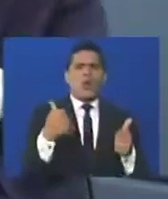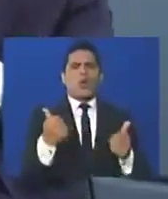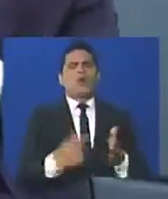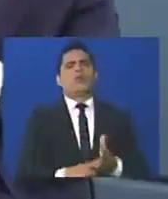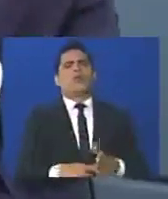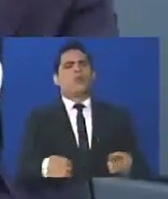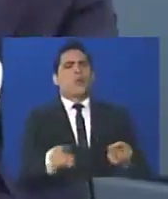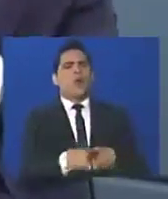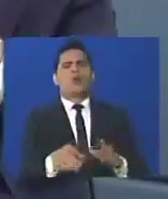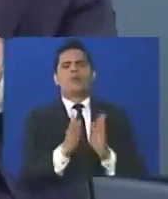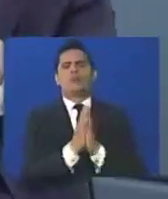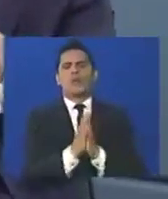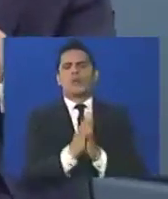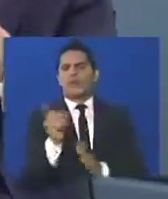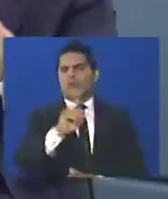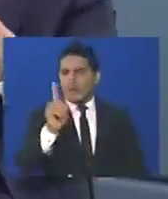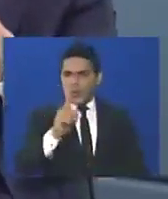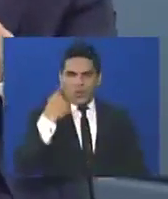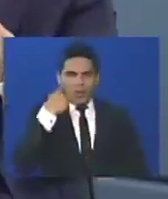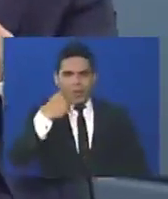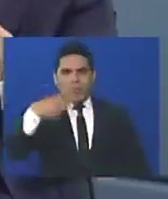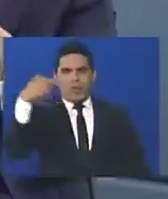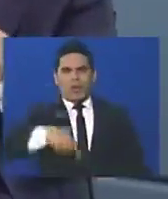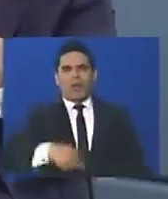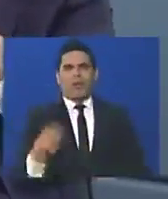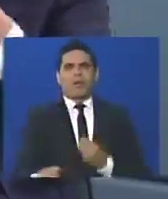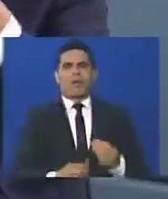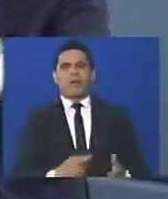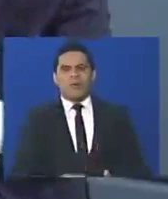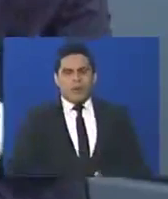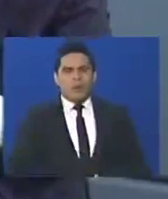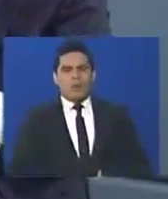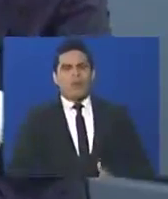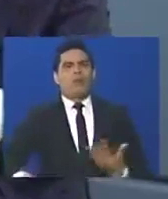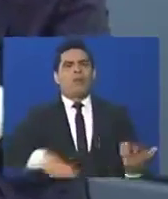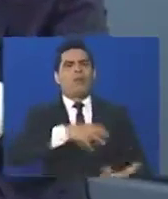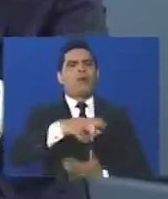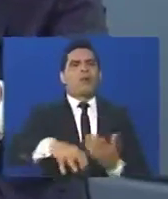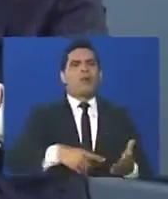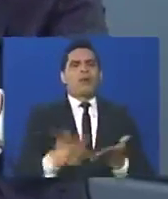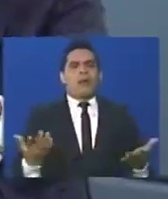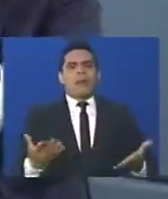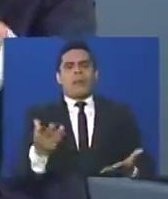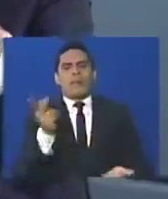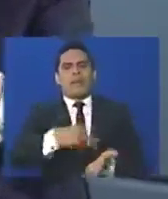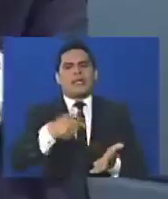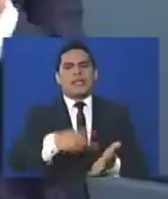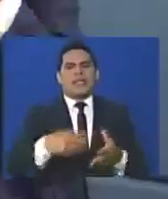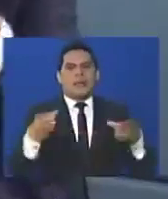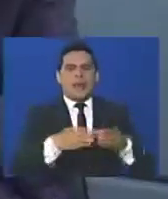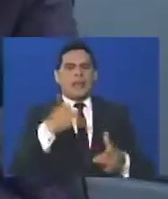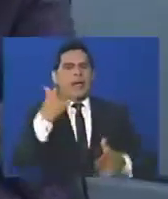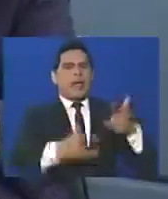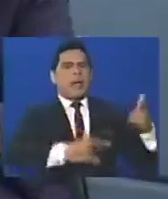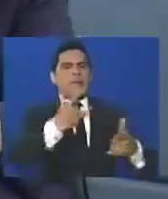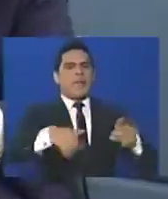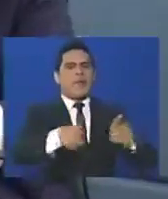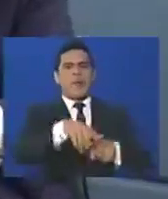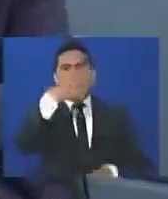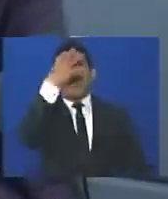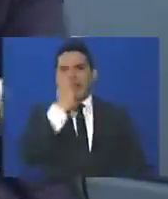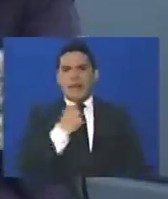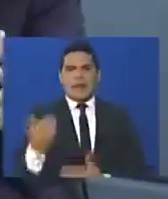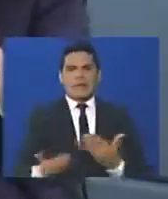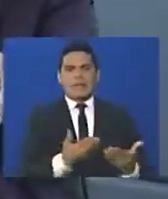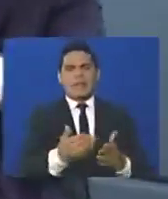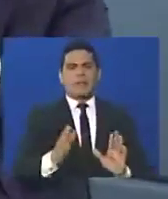canonizados, no chico, estamos en presencia de una cosa irregular, estamos en presencia de bandas armadas terroristas, al